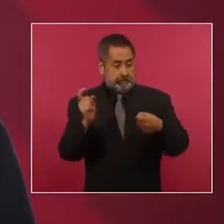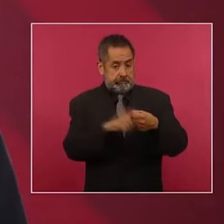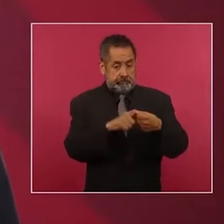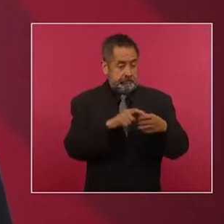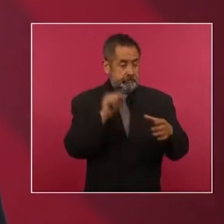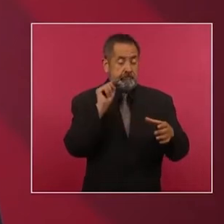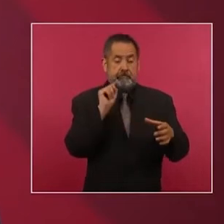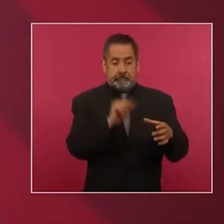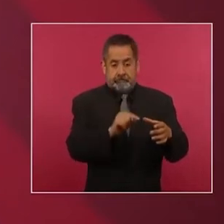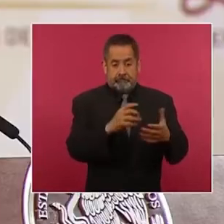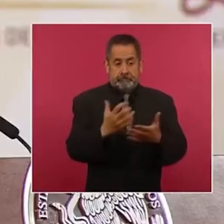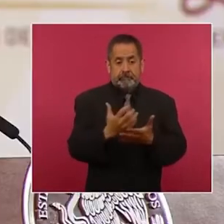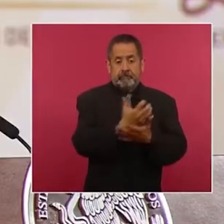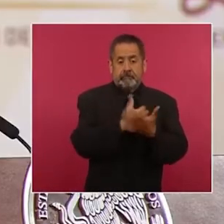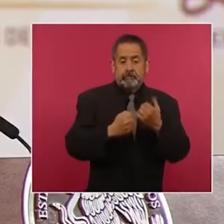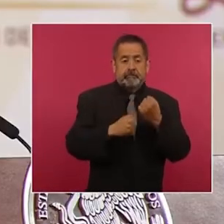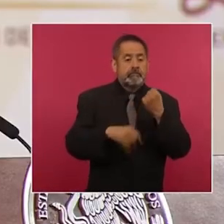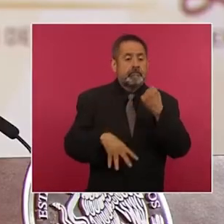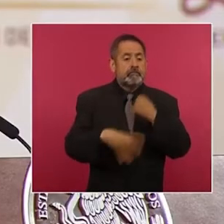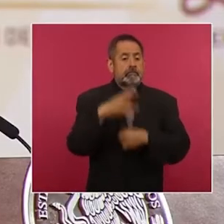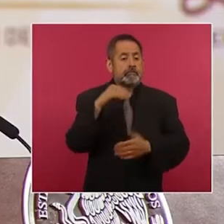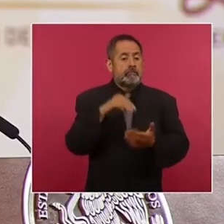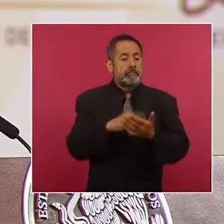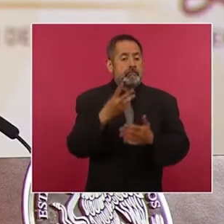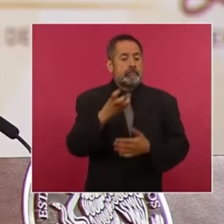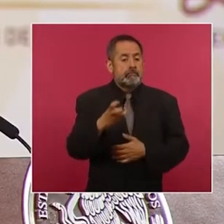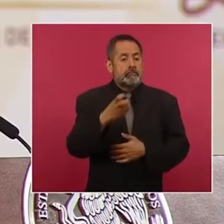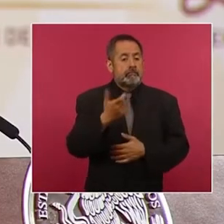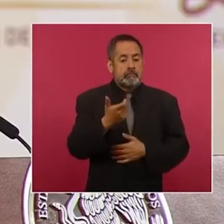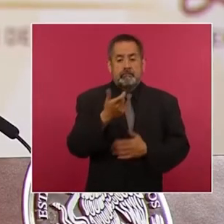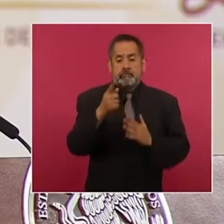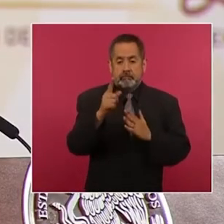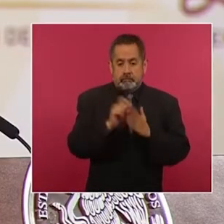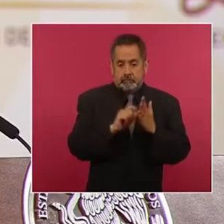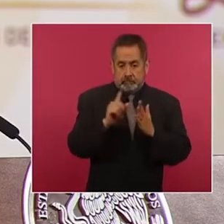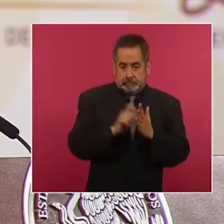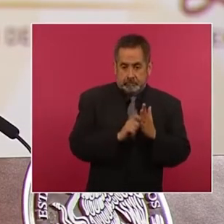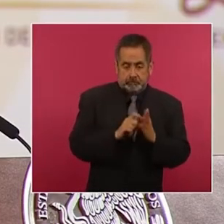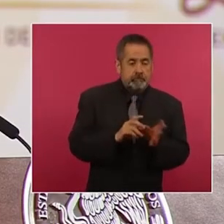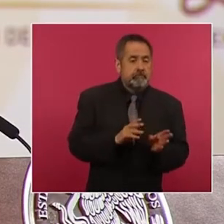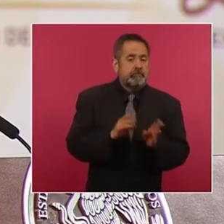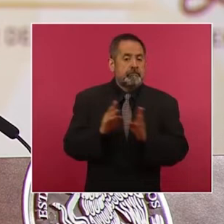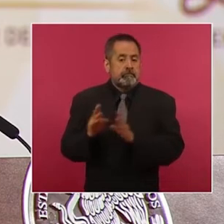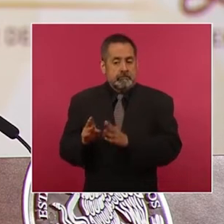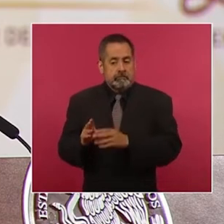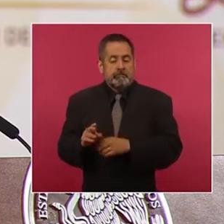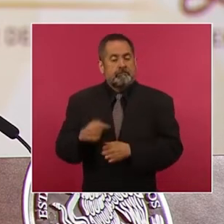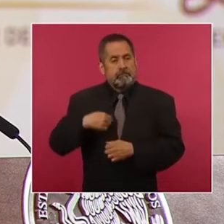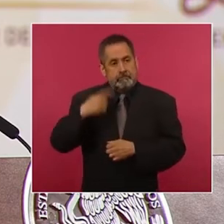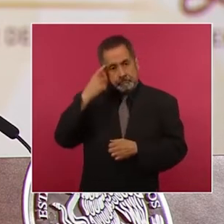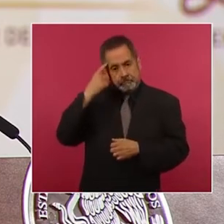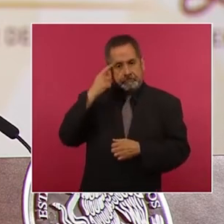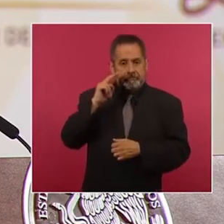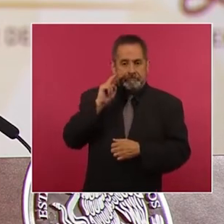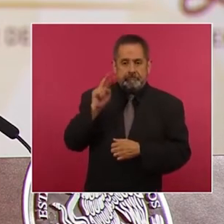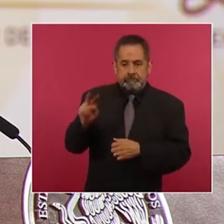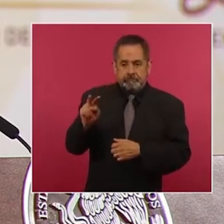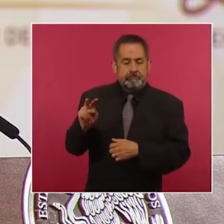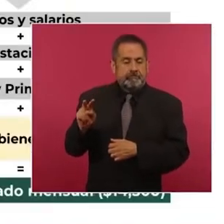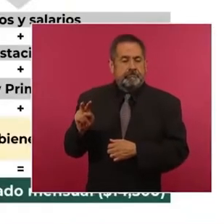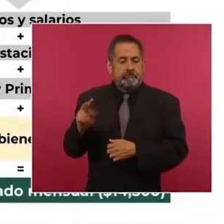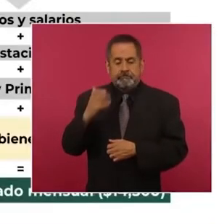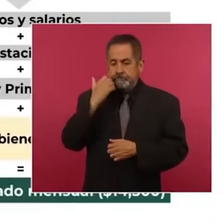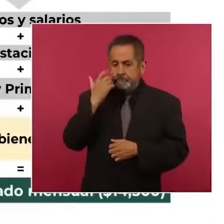en el Seguro Social gana 14 mil 300 pesos mensuales. Nosotros a la derecha en la gráfica estamos